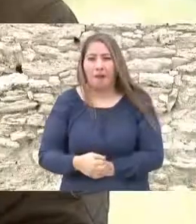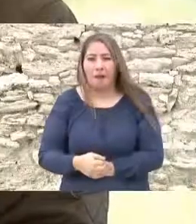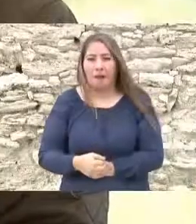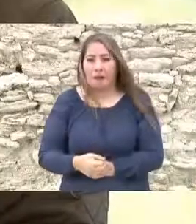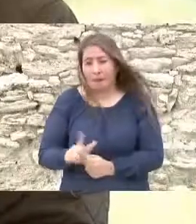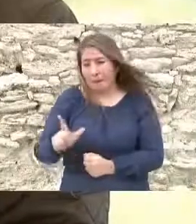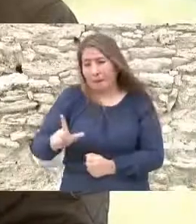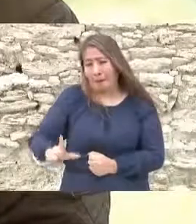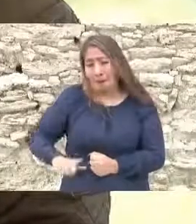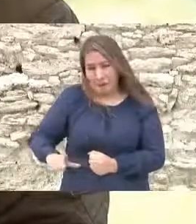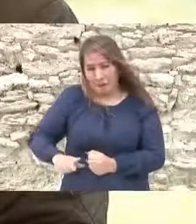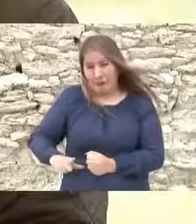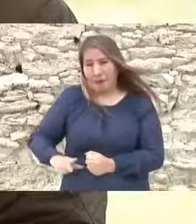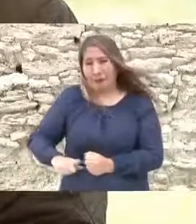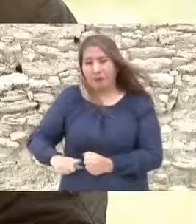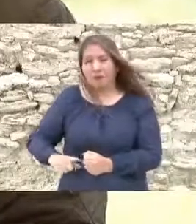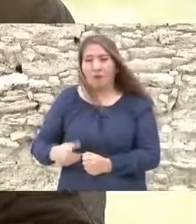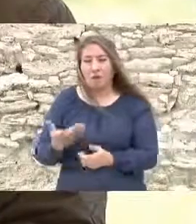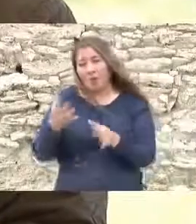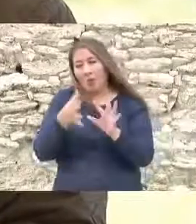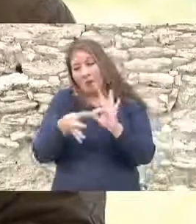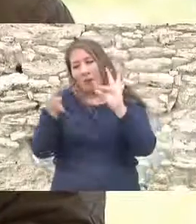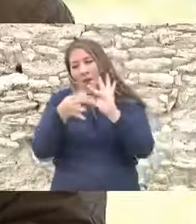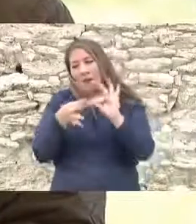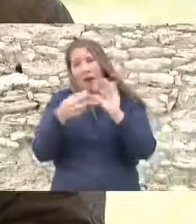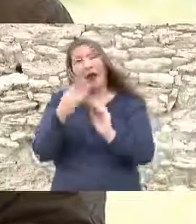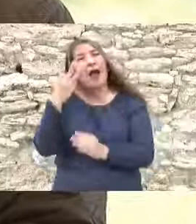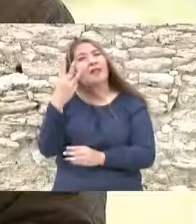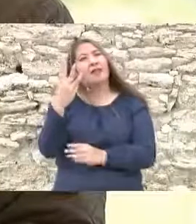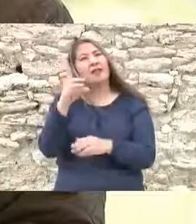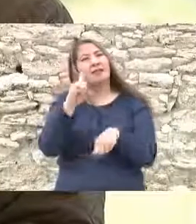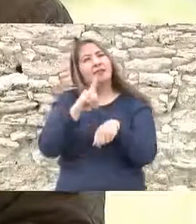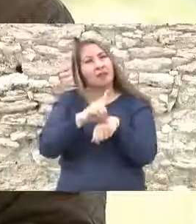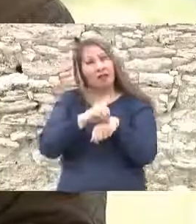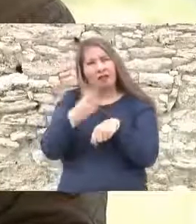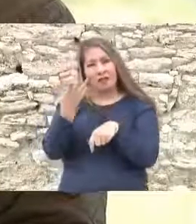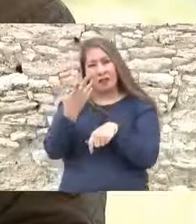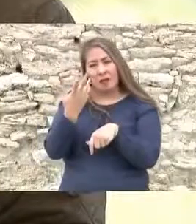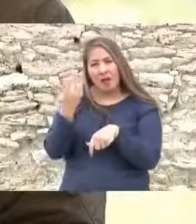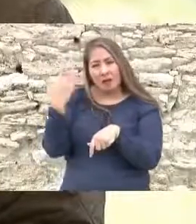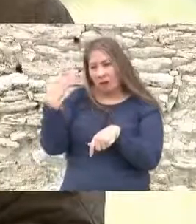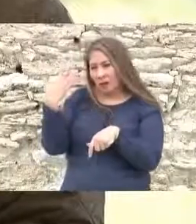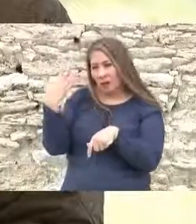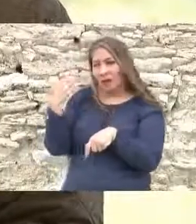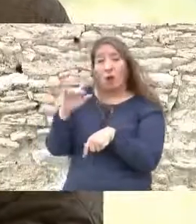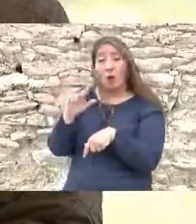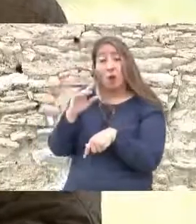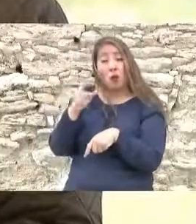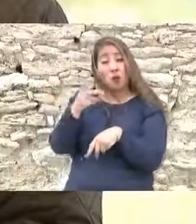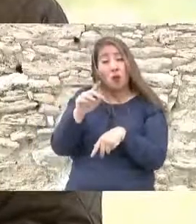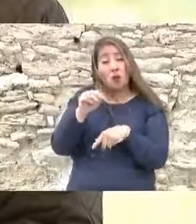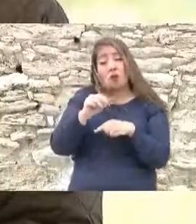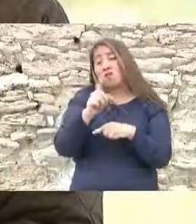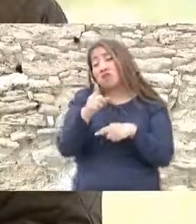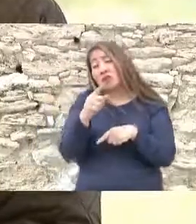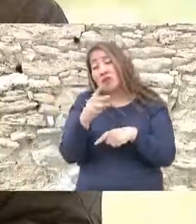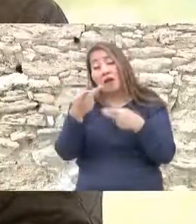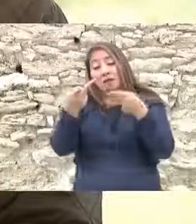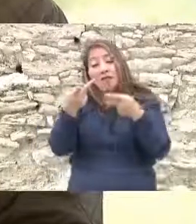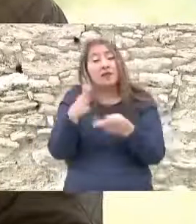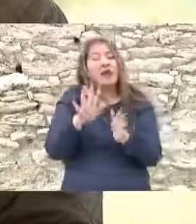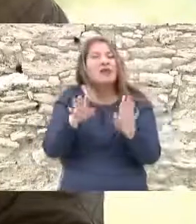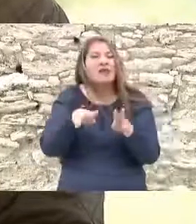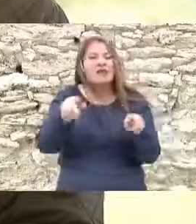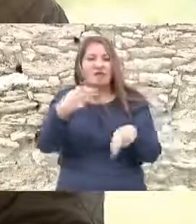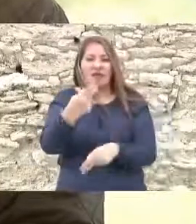el gobernador nos comentó que hace tres días se conmemoró un aniversario más del plan de Guadalupe